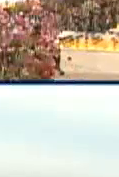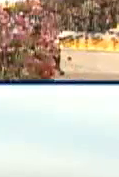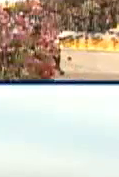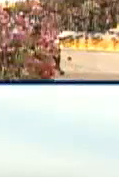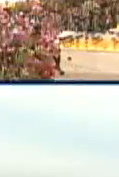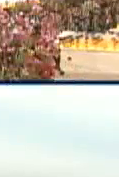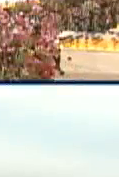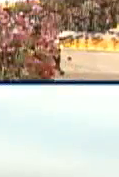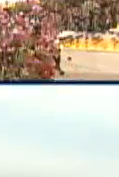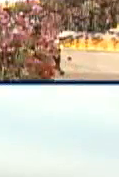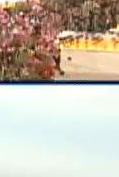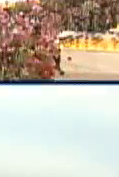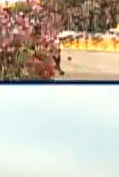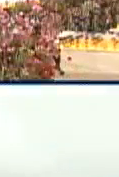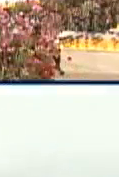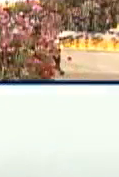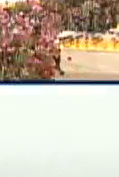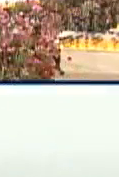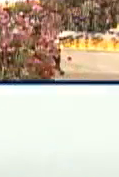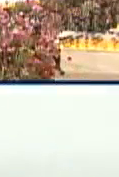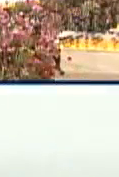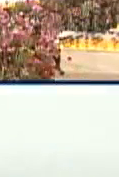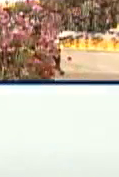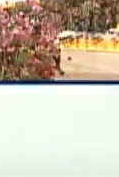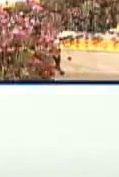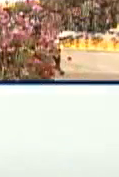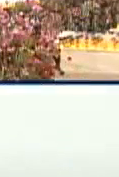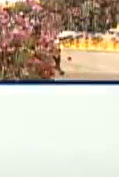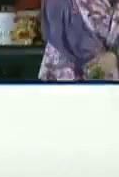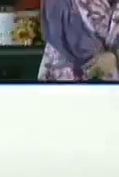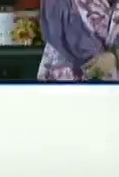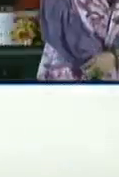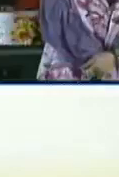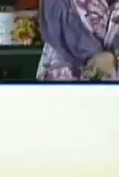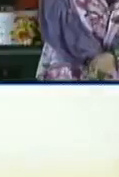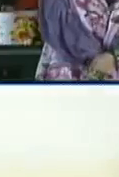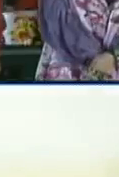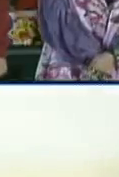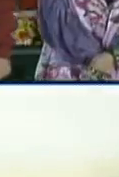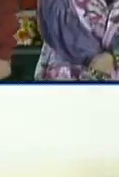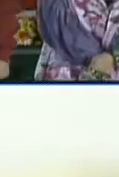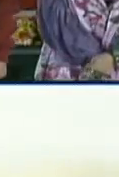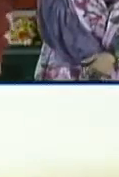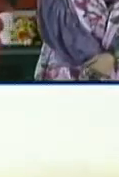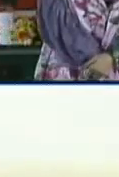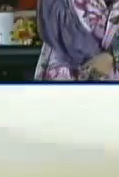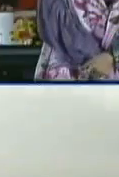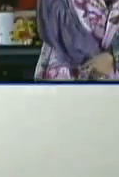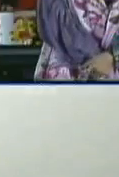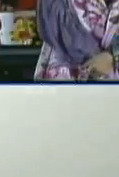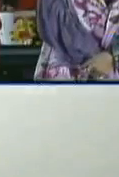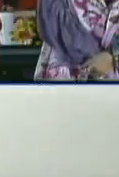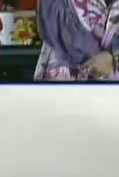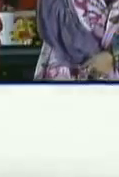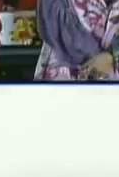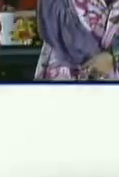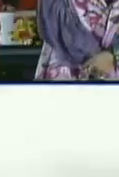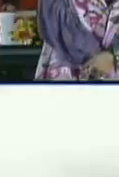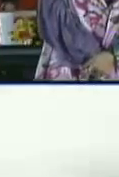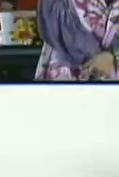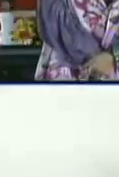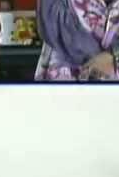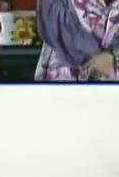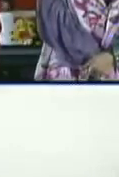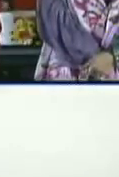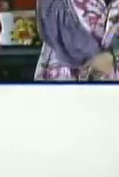Chávez, de Sandino. El amor por el por nuestro pueblo. Un acto bello, siempre